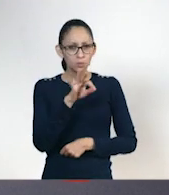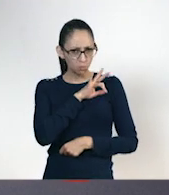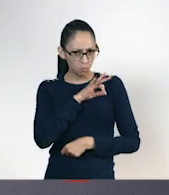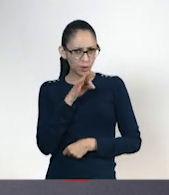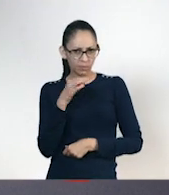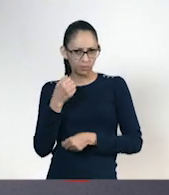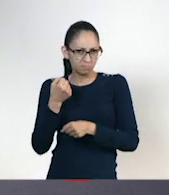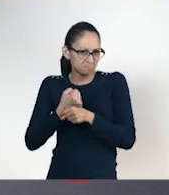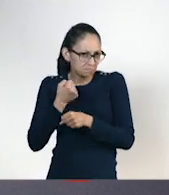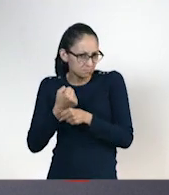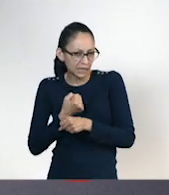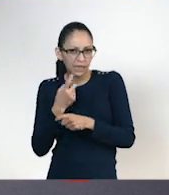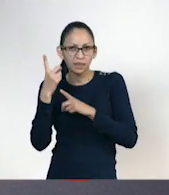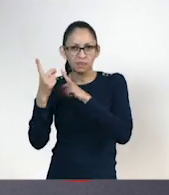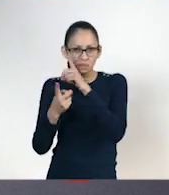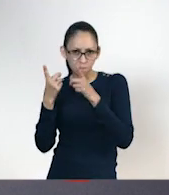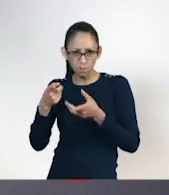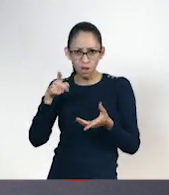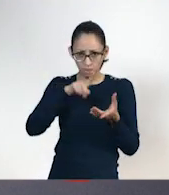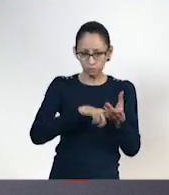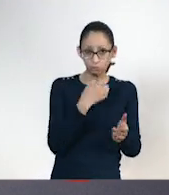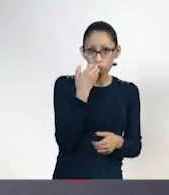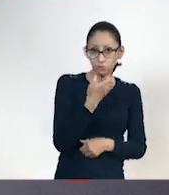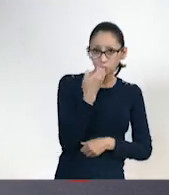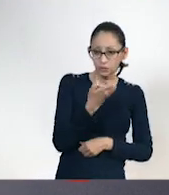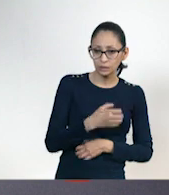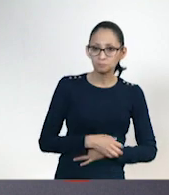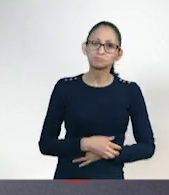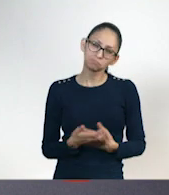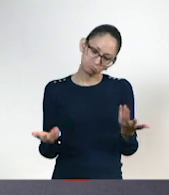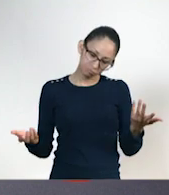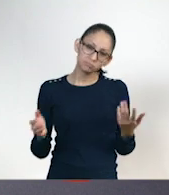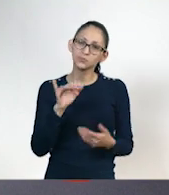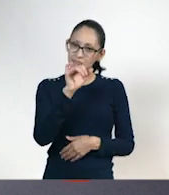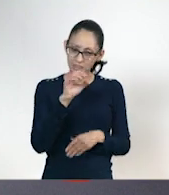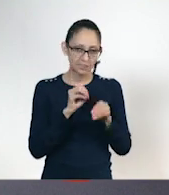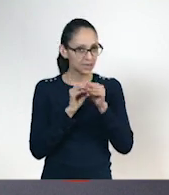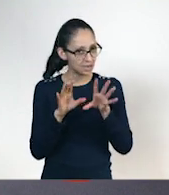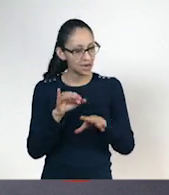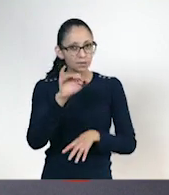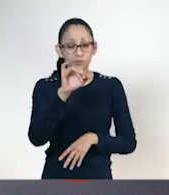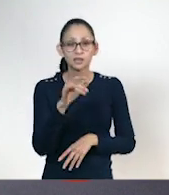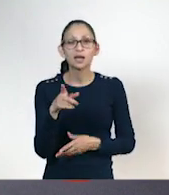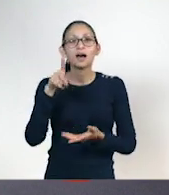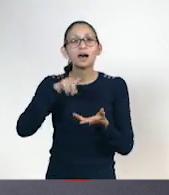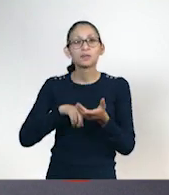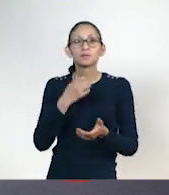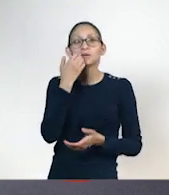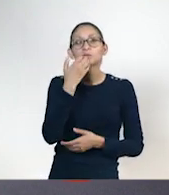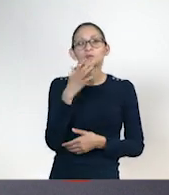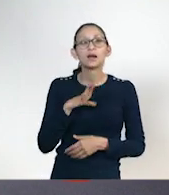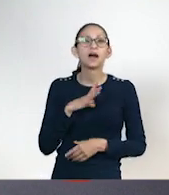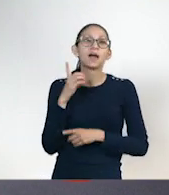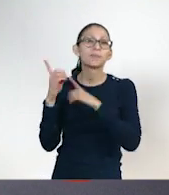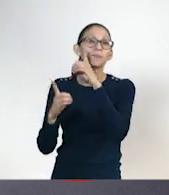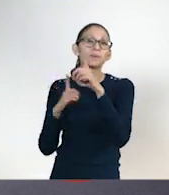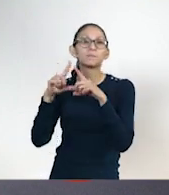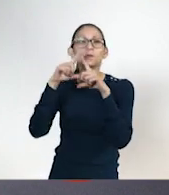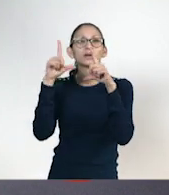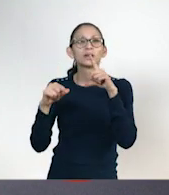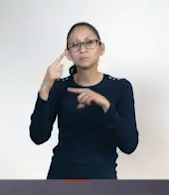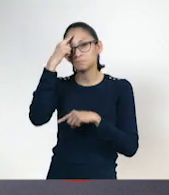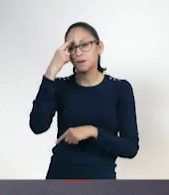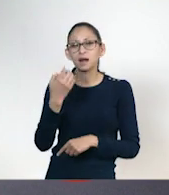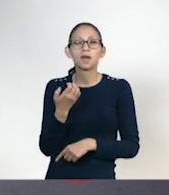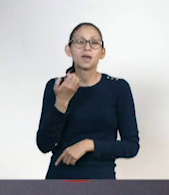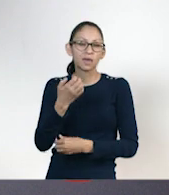deporte dentro de la escuela? Desde luego que sí. Existen los Juegos Deportivos Nacionales Escolares de la Educación